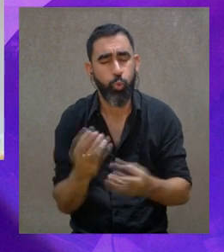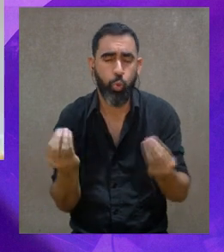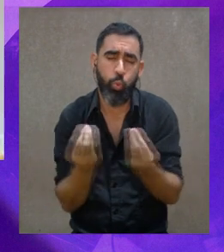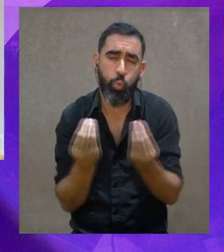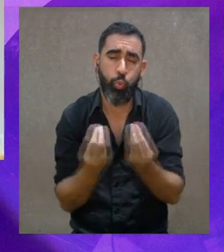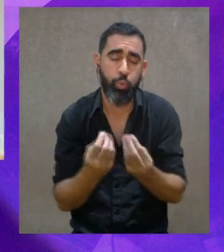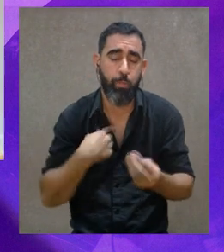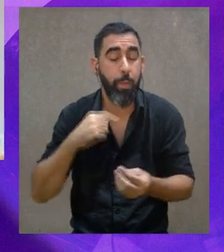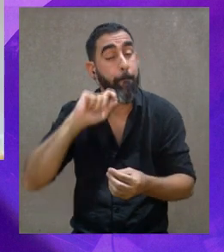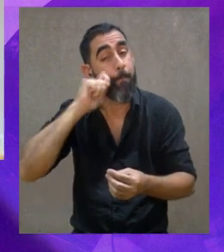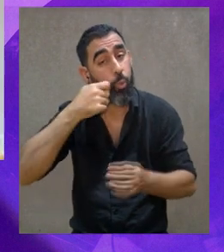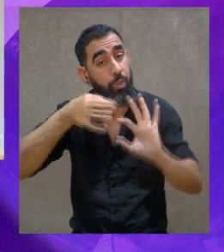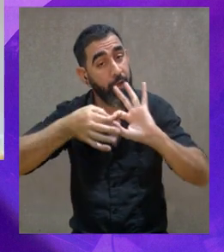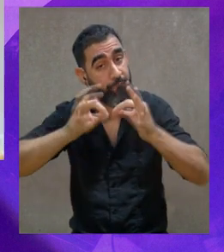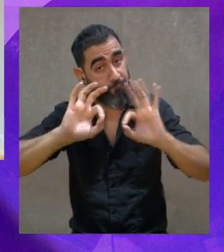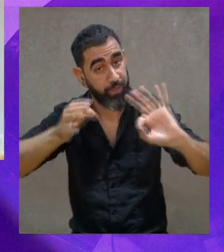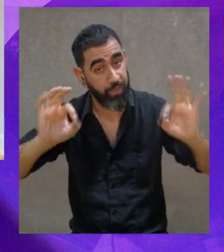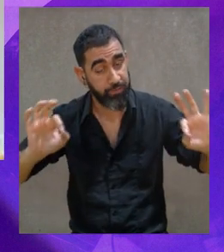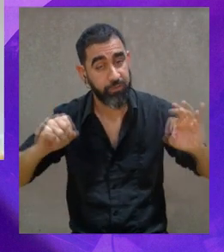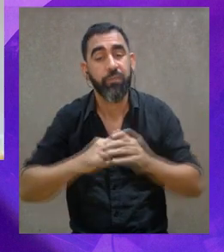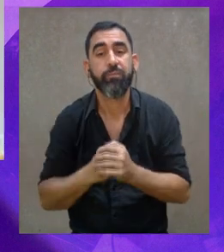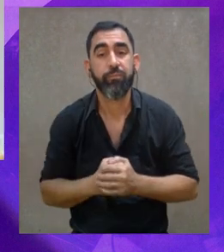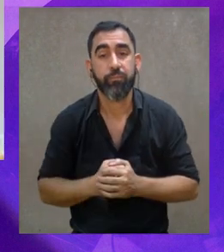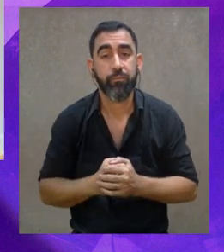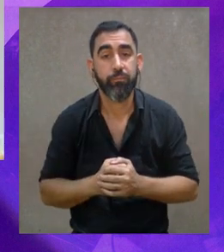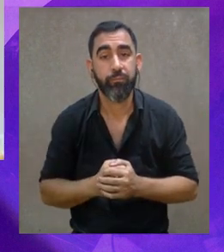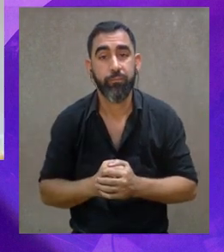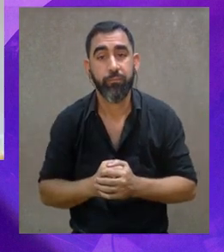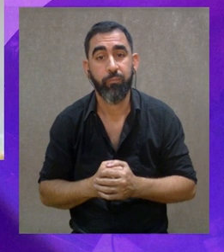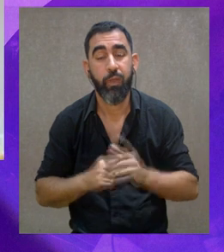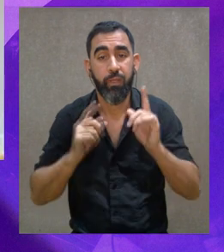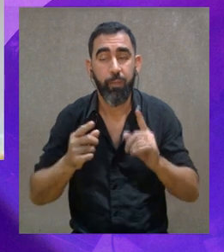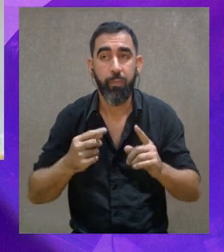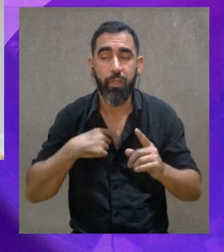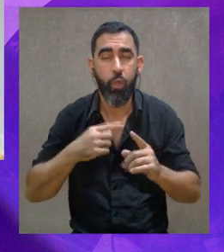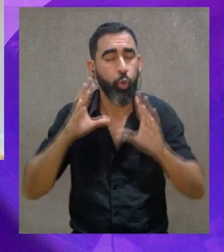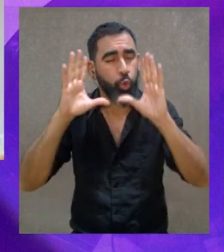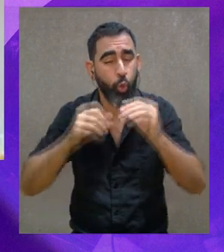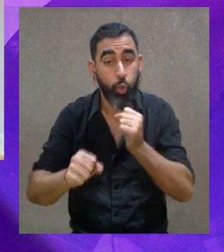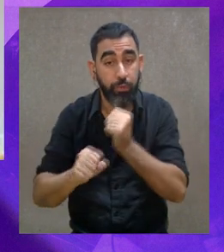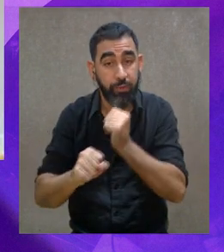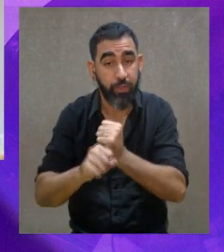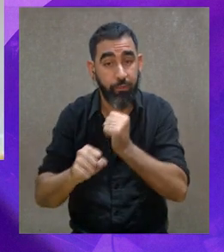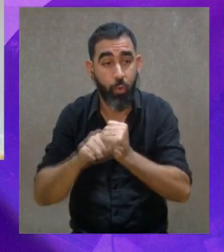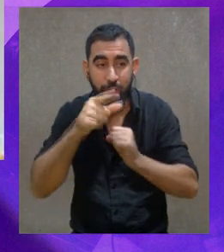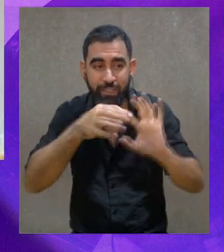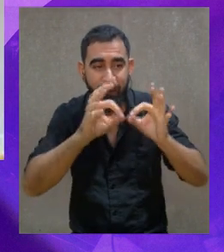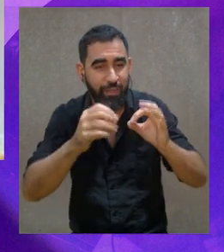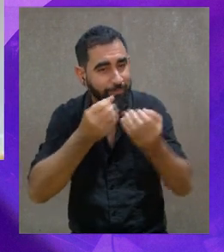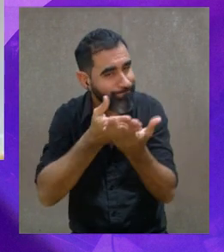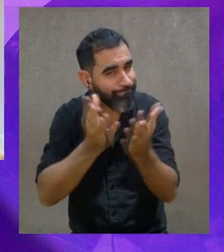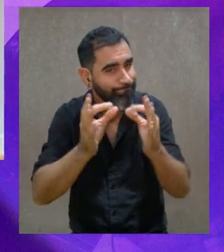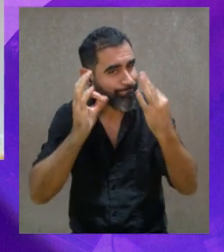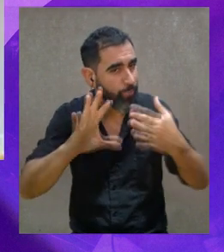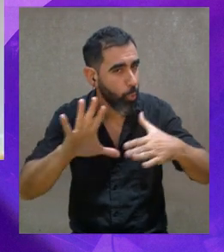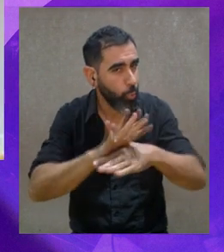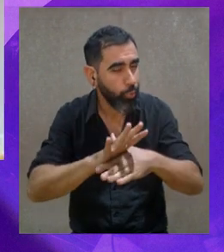la música nace cuando se ve despojada de todas las individualidades. O sea, que cuando yo dejo de ser yo, mi compañero deja de ser